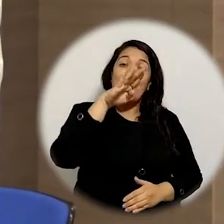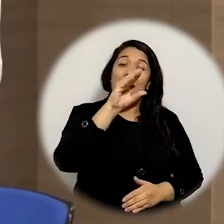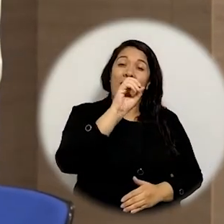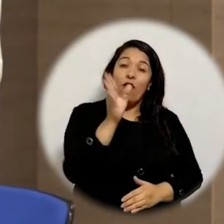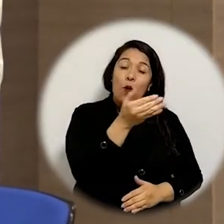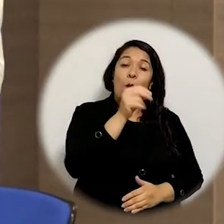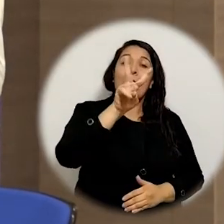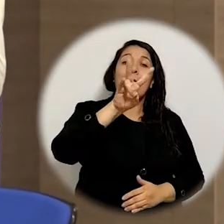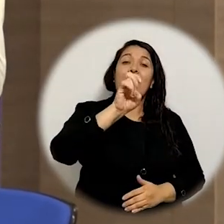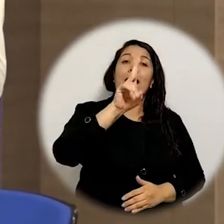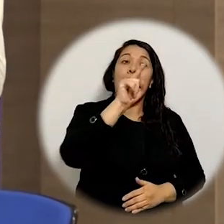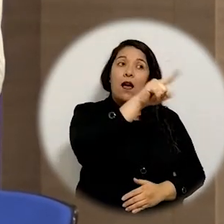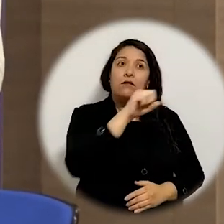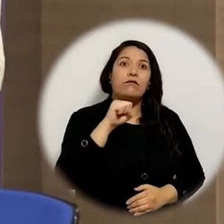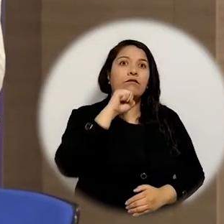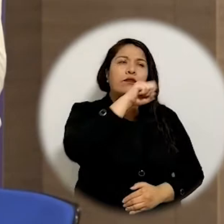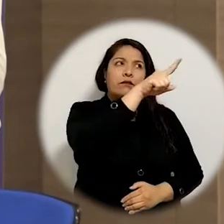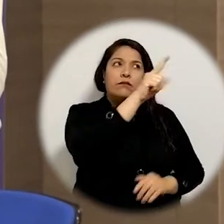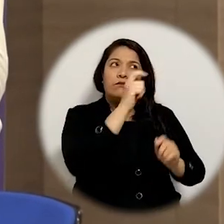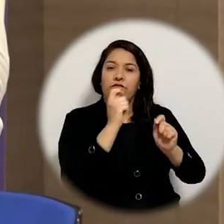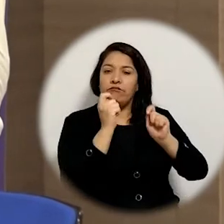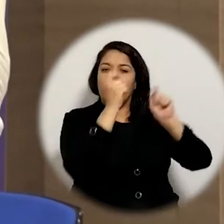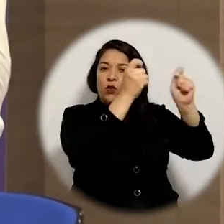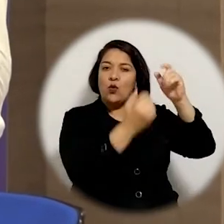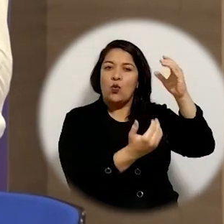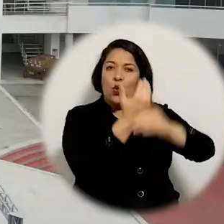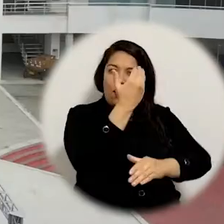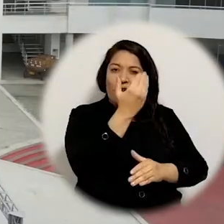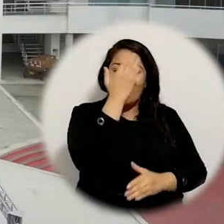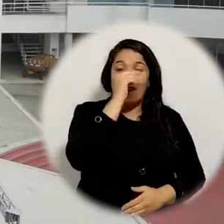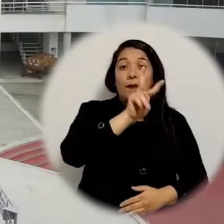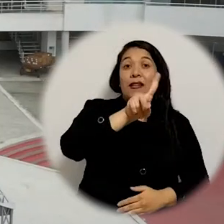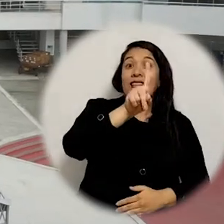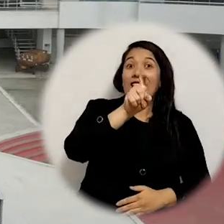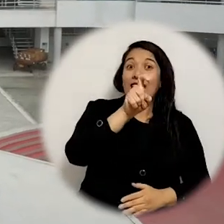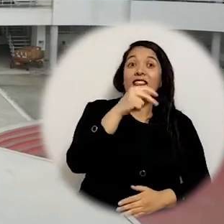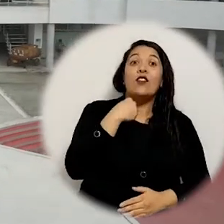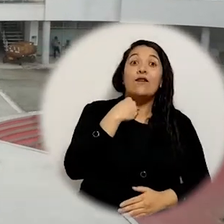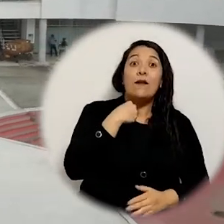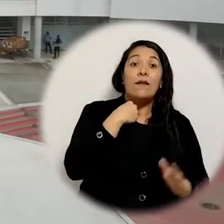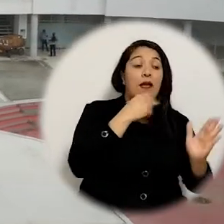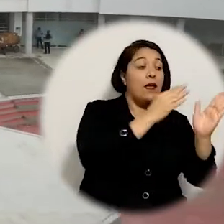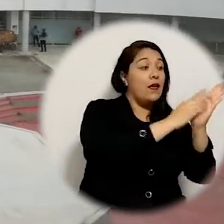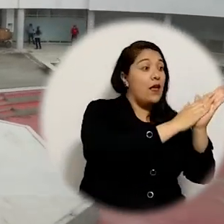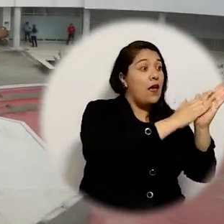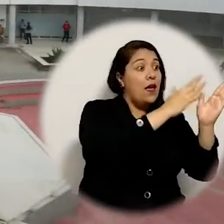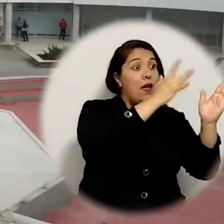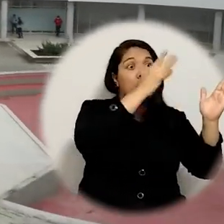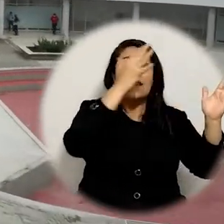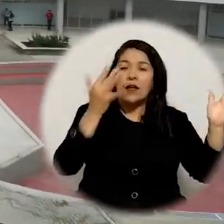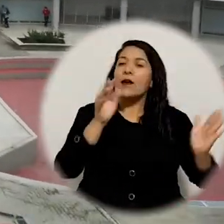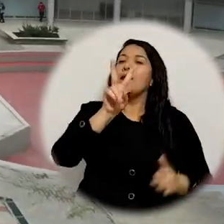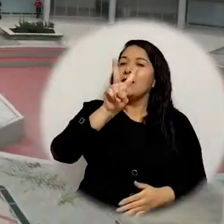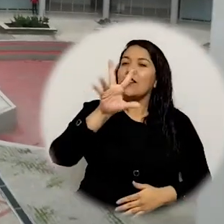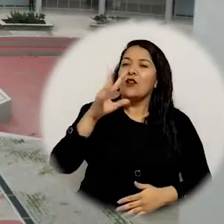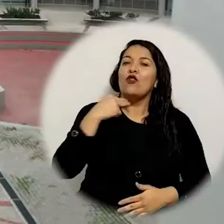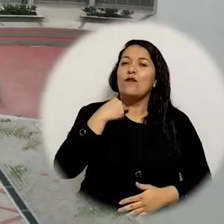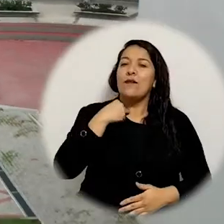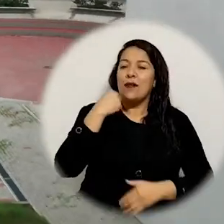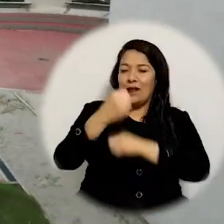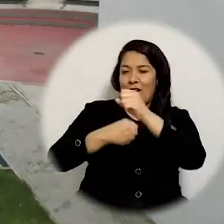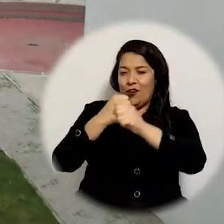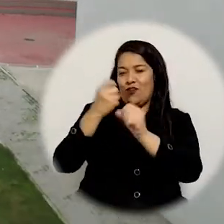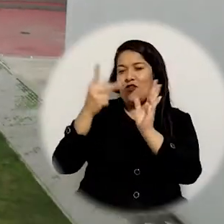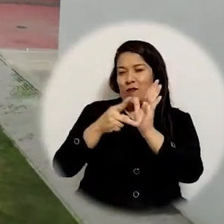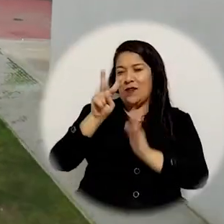Pablo Vera Salazar como rector de la Universidad del Magdalena para el periodo que rige desde el 26 de noviembre de 2020 hasta el 25 de